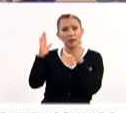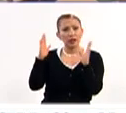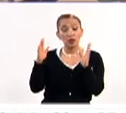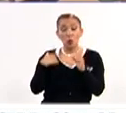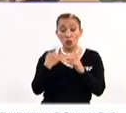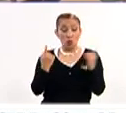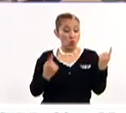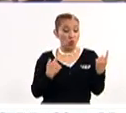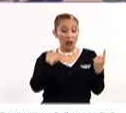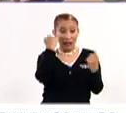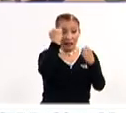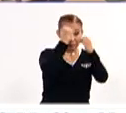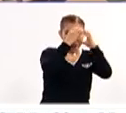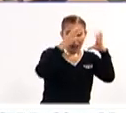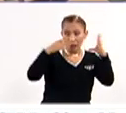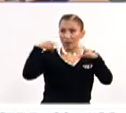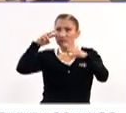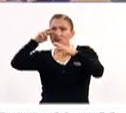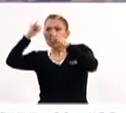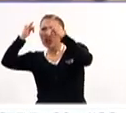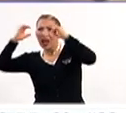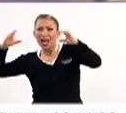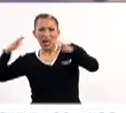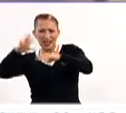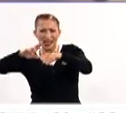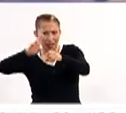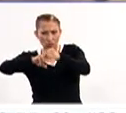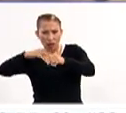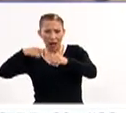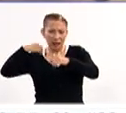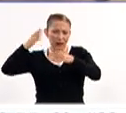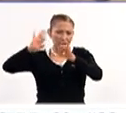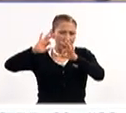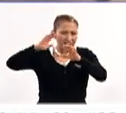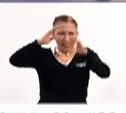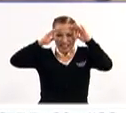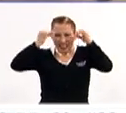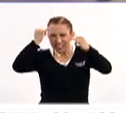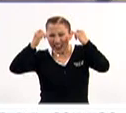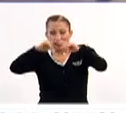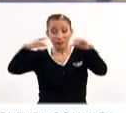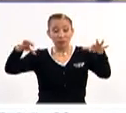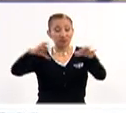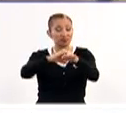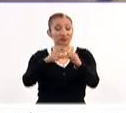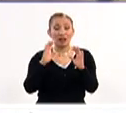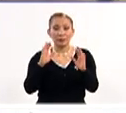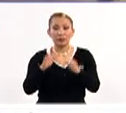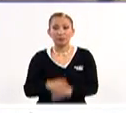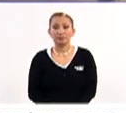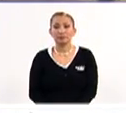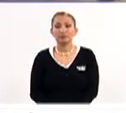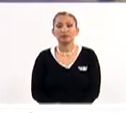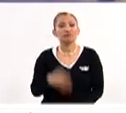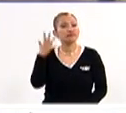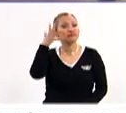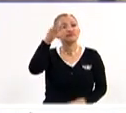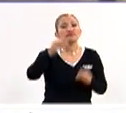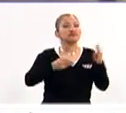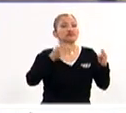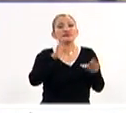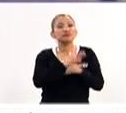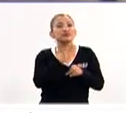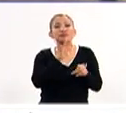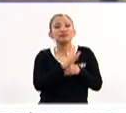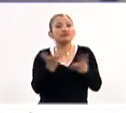unes creatividad y cosmovisiones y formas de pensar y logras cosas maravillosas. ¿Qué planes tienen el museo que